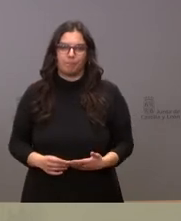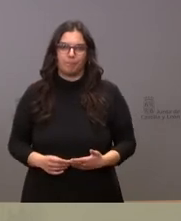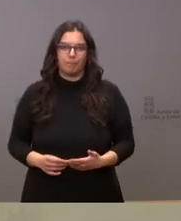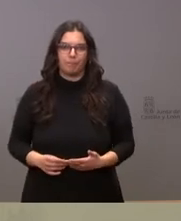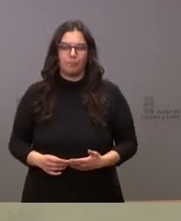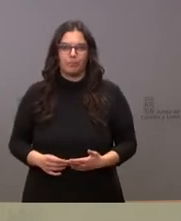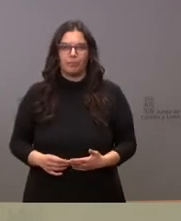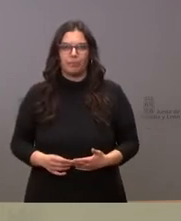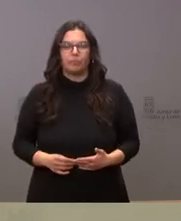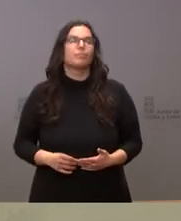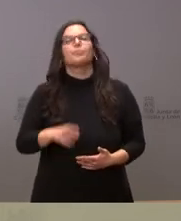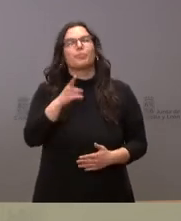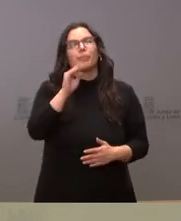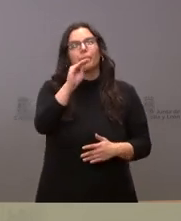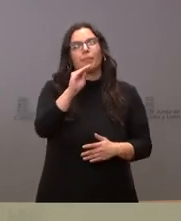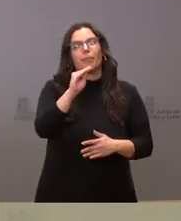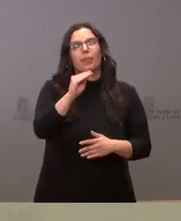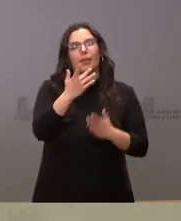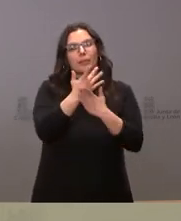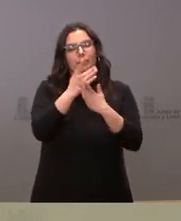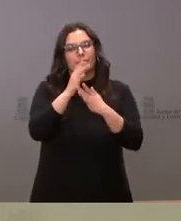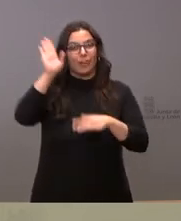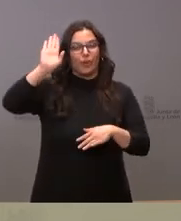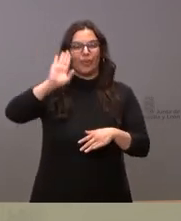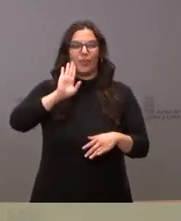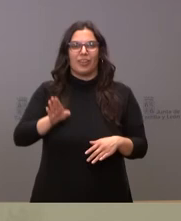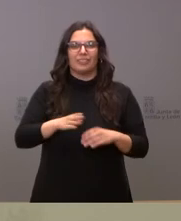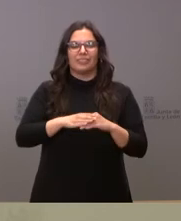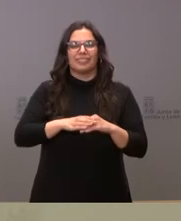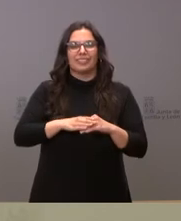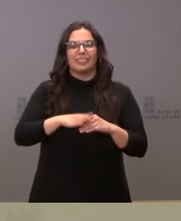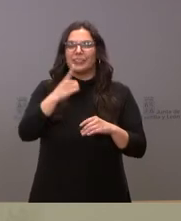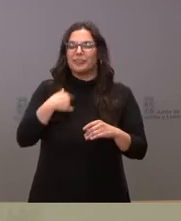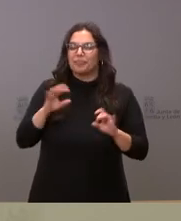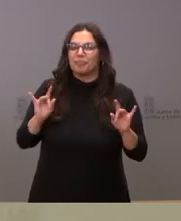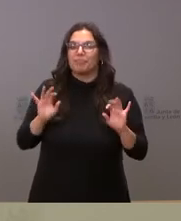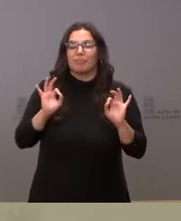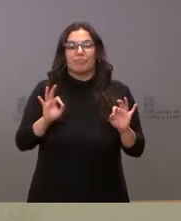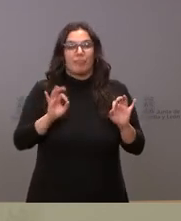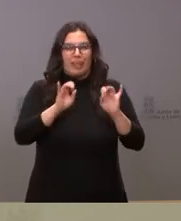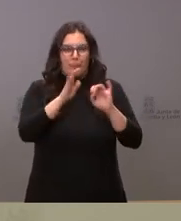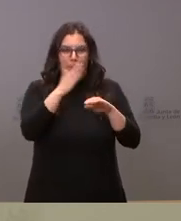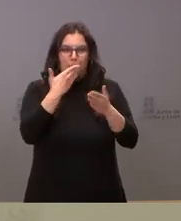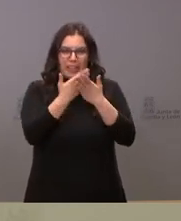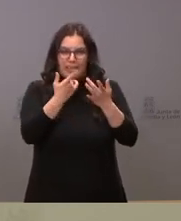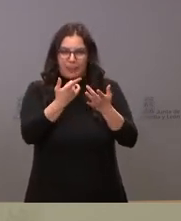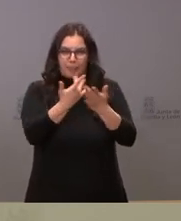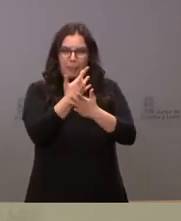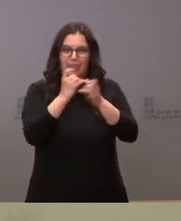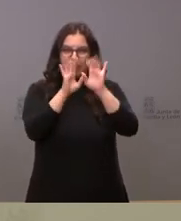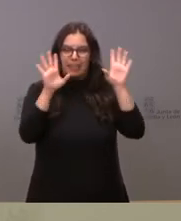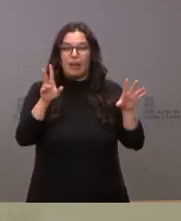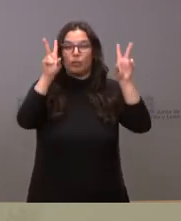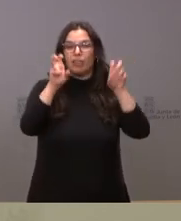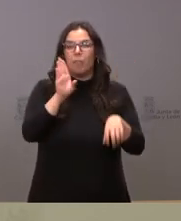una aclaración aclaración más aquí bueno estoy aquí sí sí perdón nada era simplemente sobre el tema que ha